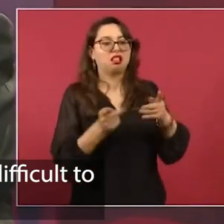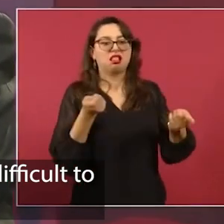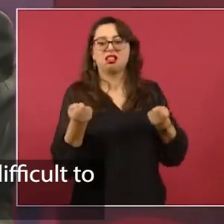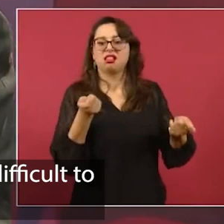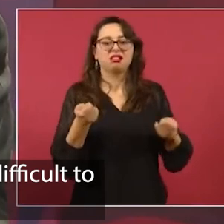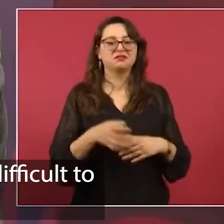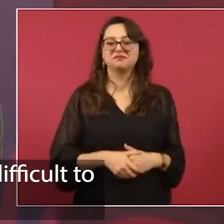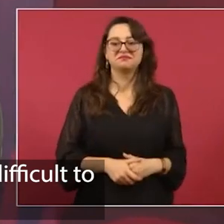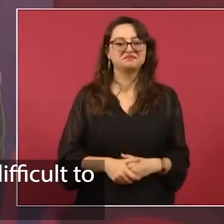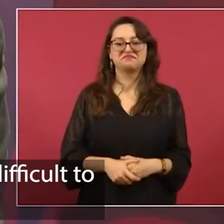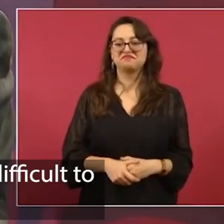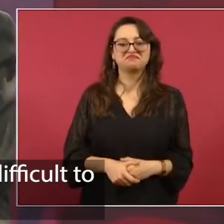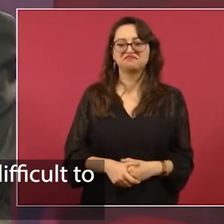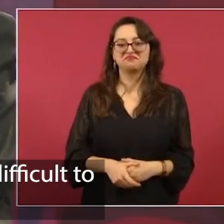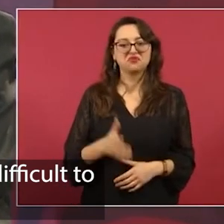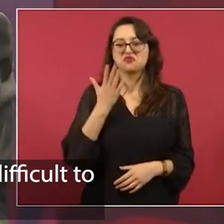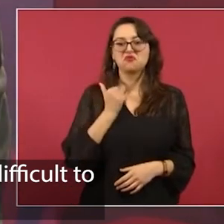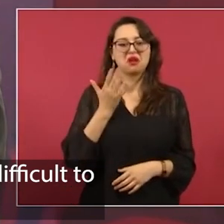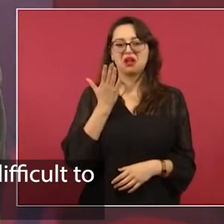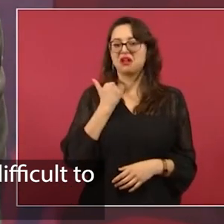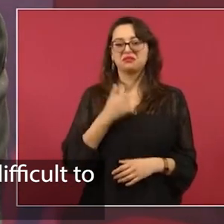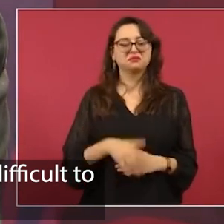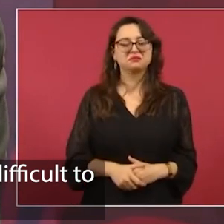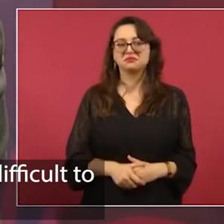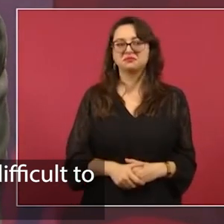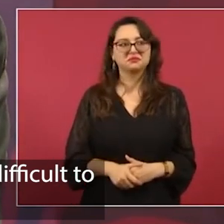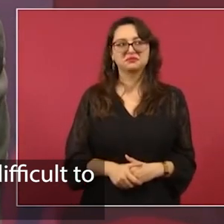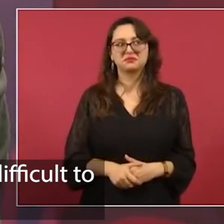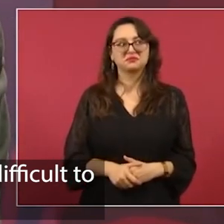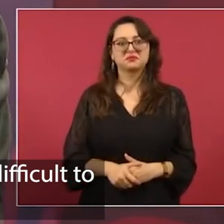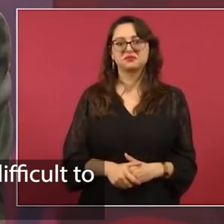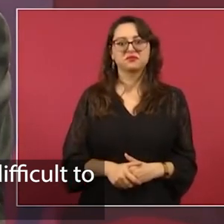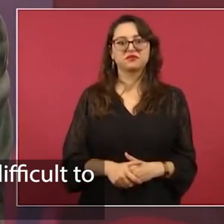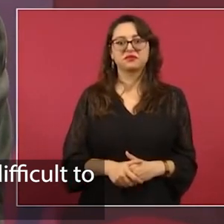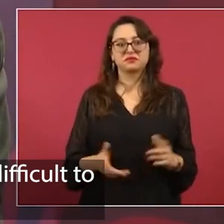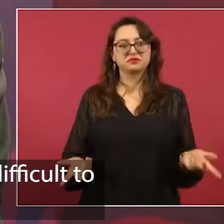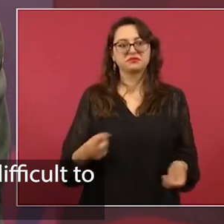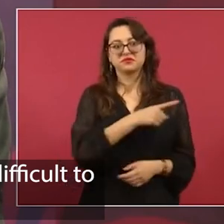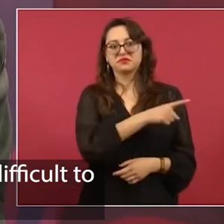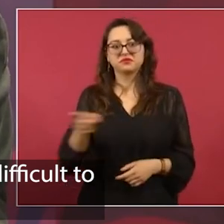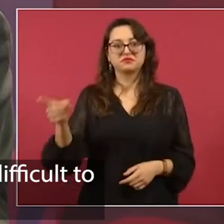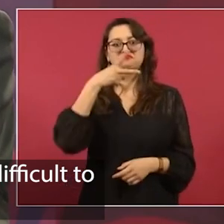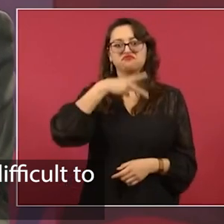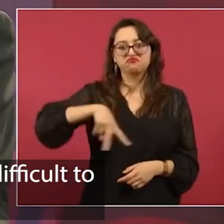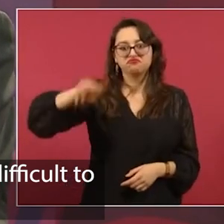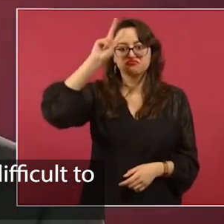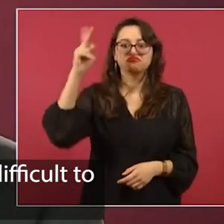prácticamente no existe. Analfabetismo político.